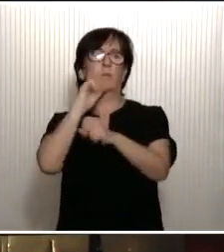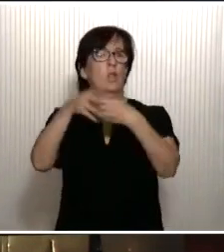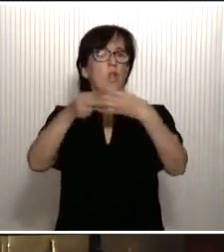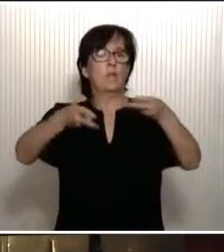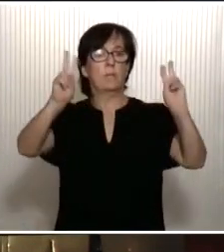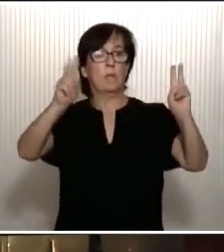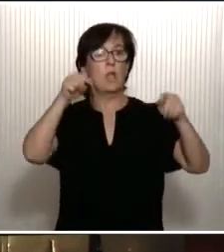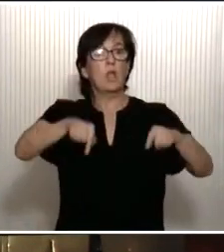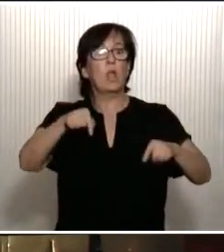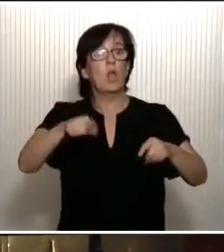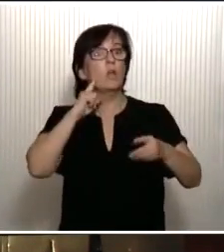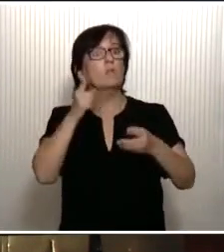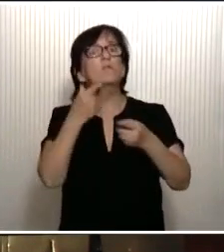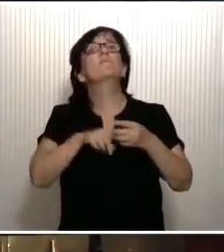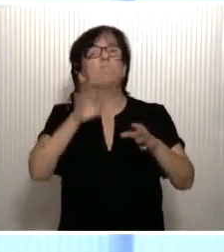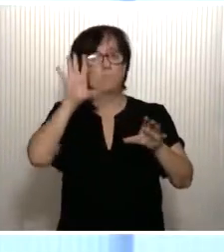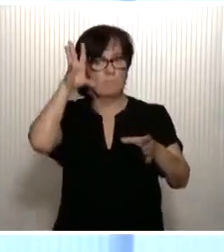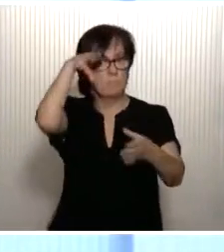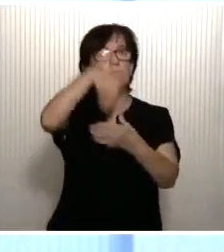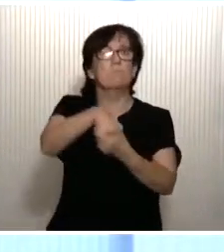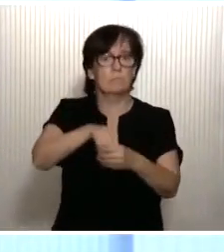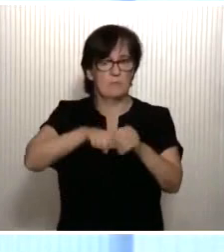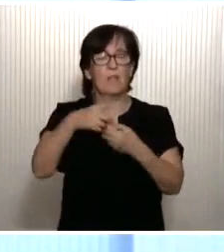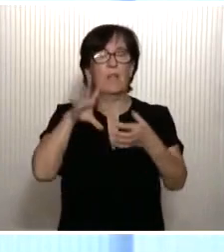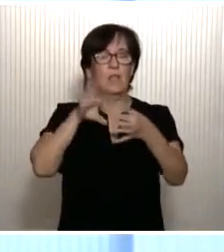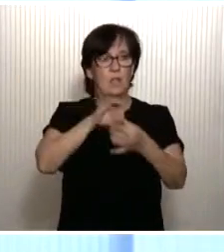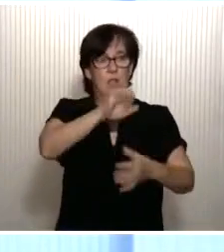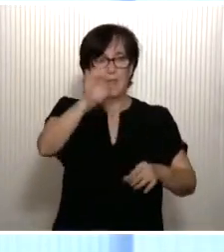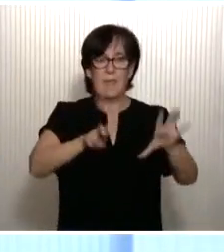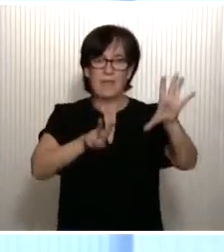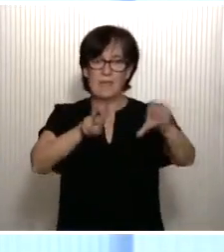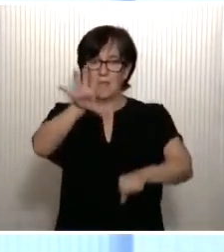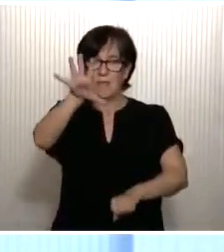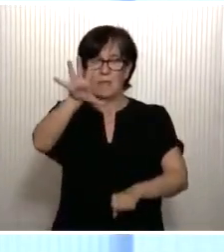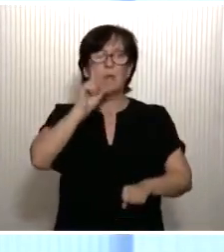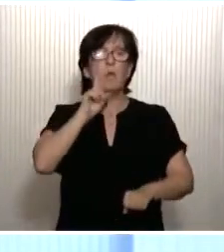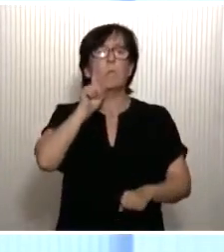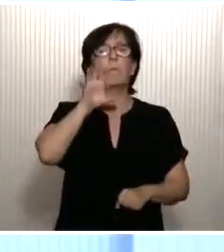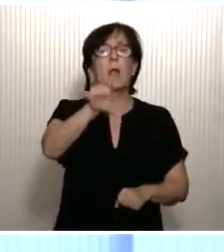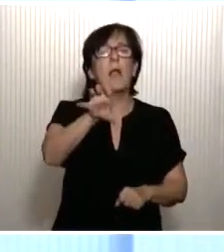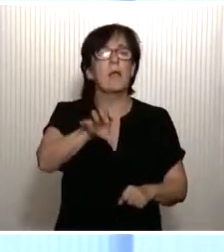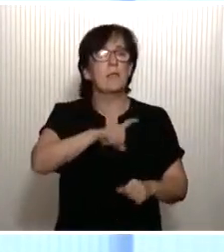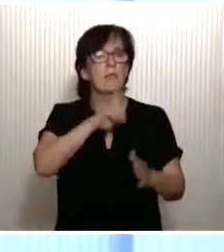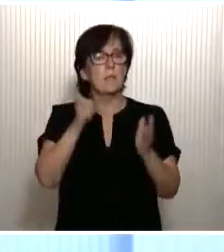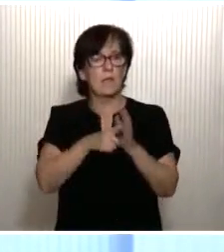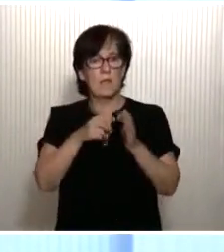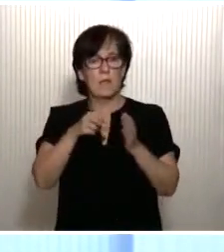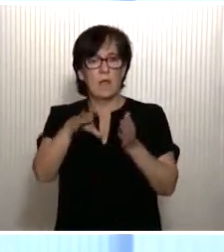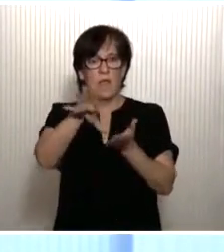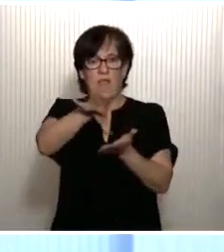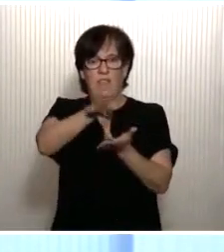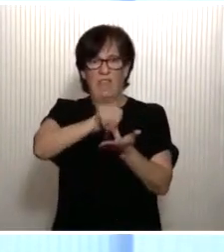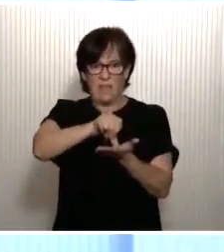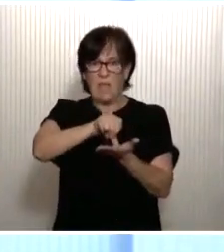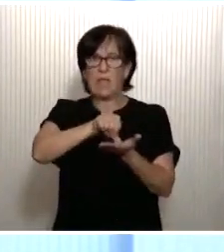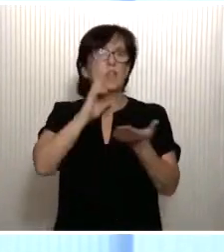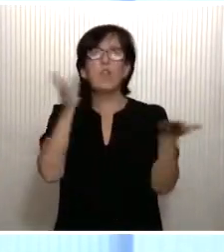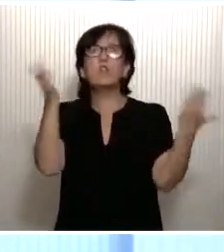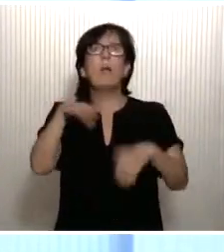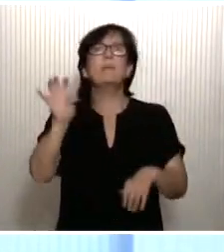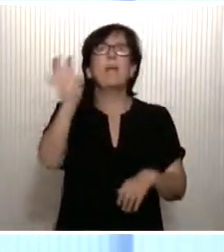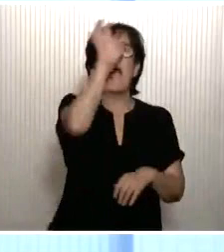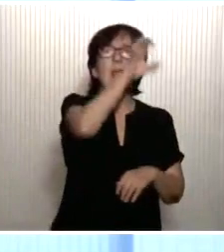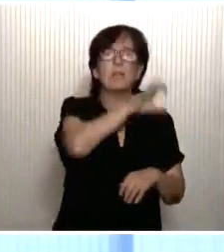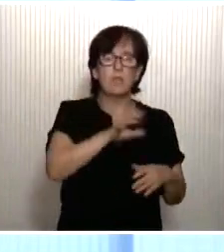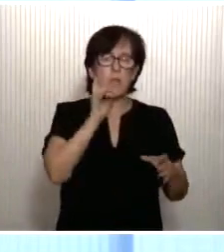hoy estamos en el núcleo de decisión de la Unión Europea. En 1975 éramos un país completamente centralista, sin autonomías, que no